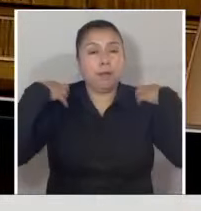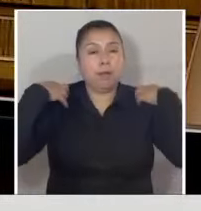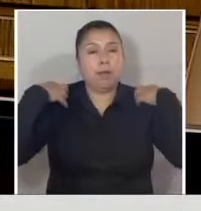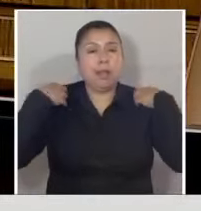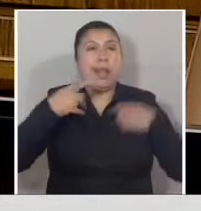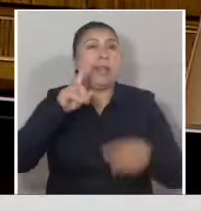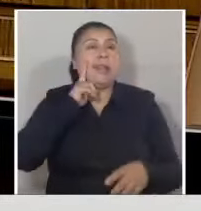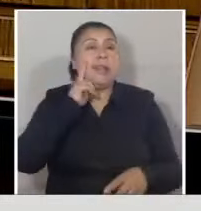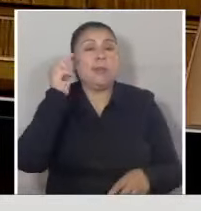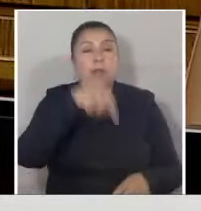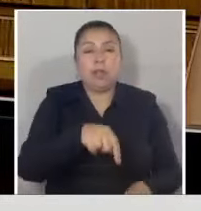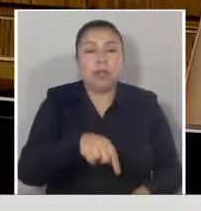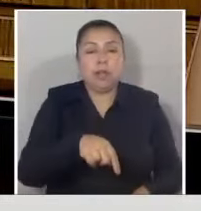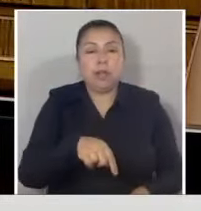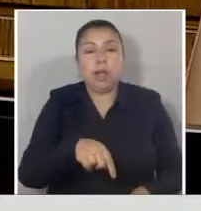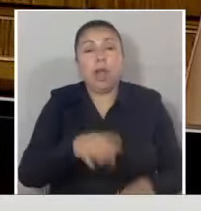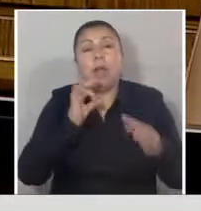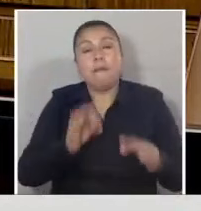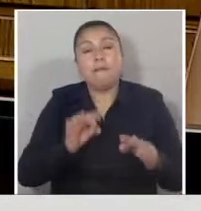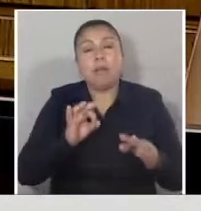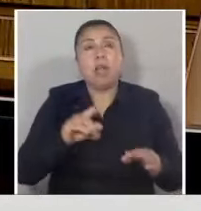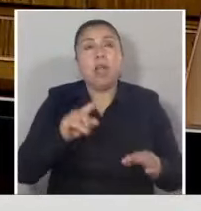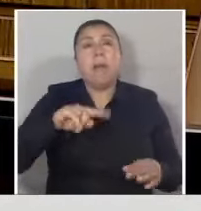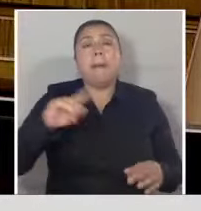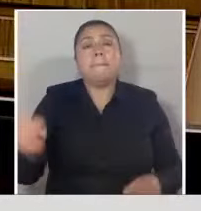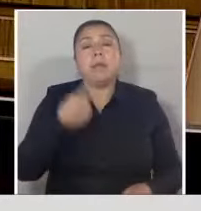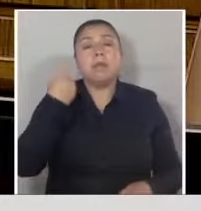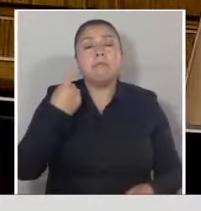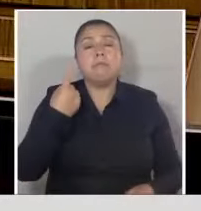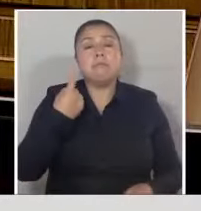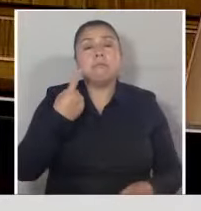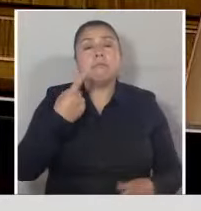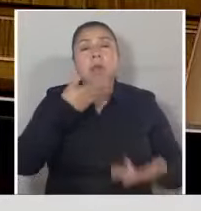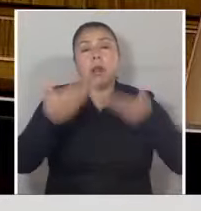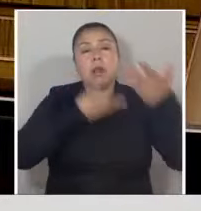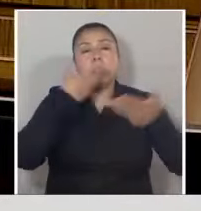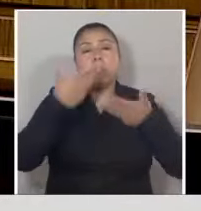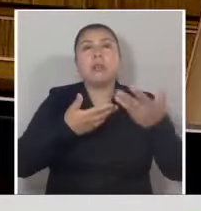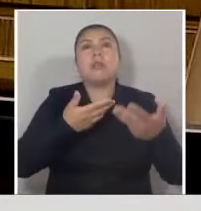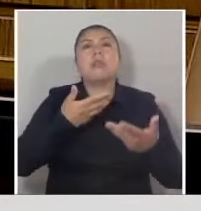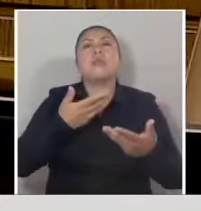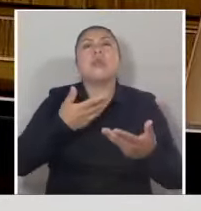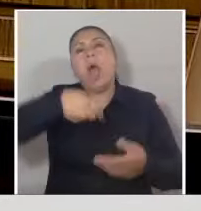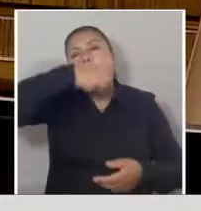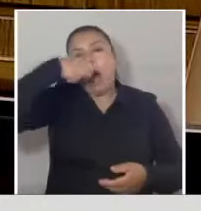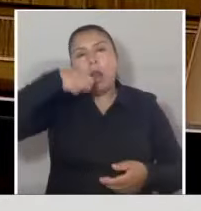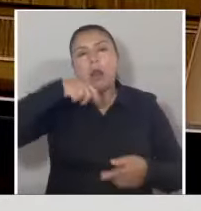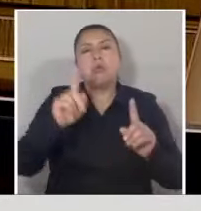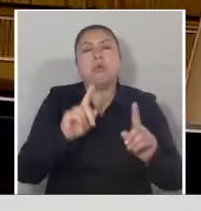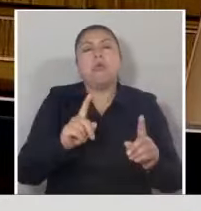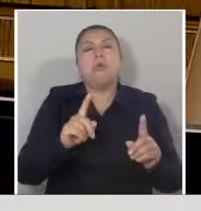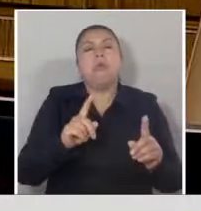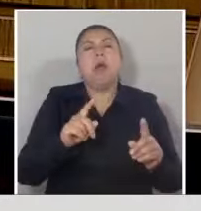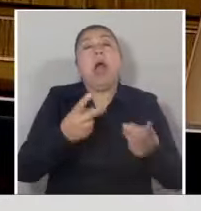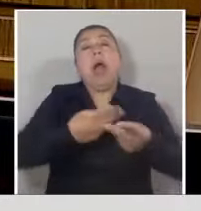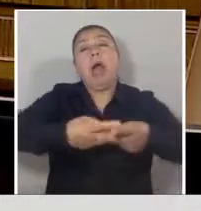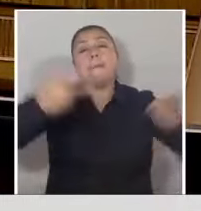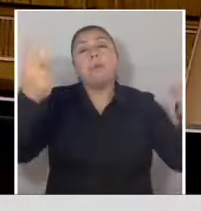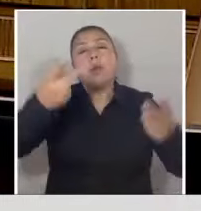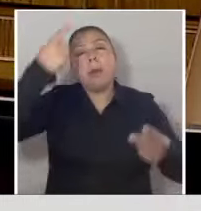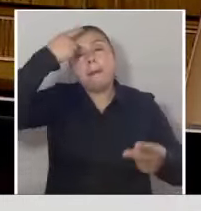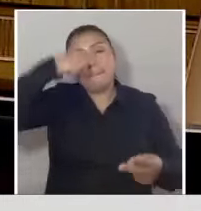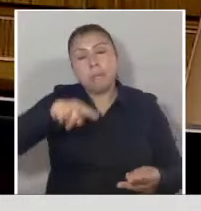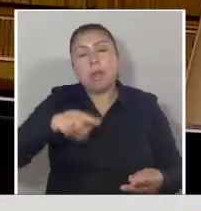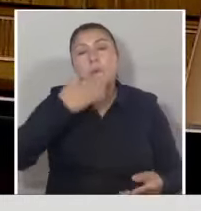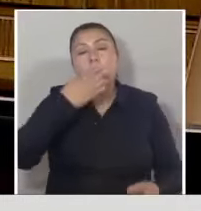estamos acá. Efectivamente este no es el primer cantante que puede hacer apología al narco que se presenta en un espectáculo público. Pero cuando aquello pasaba yo no era diputado y no